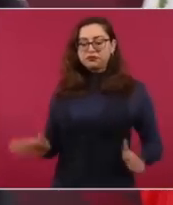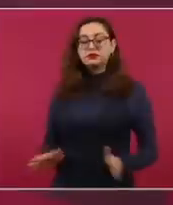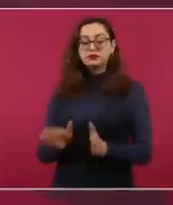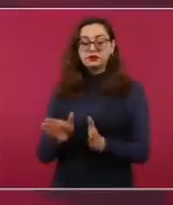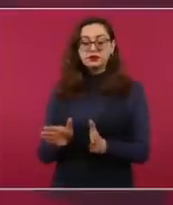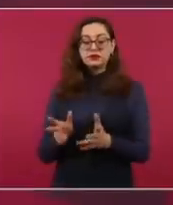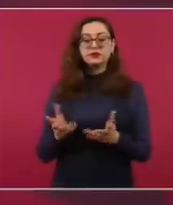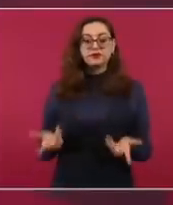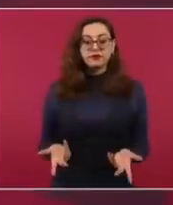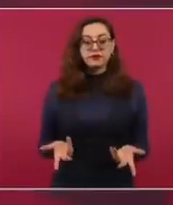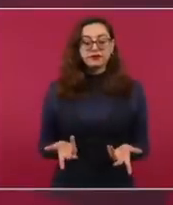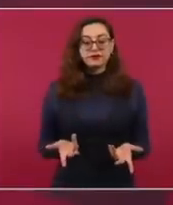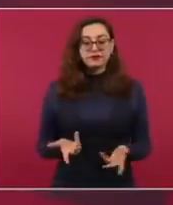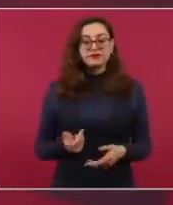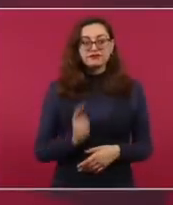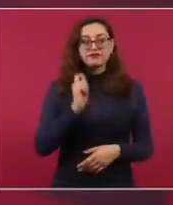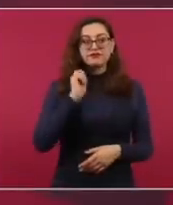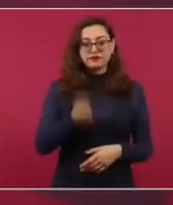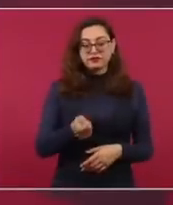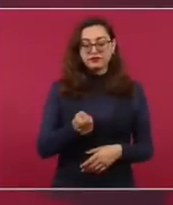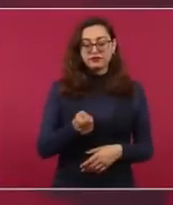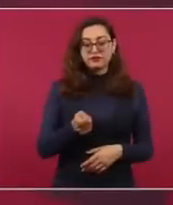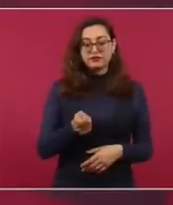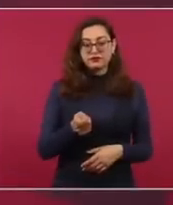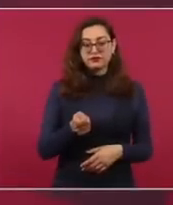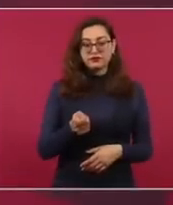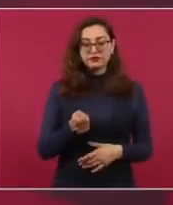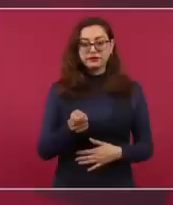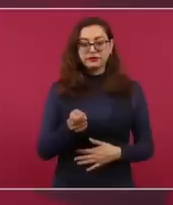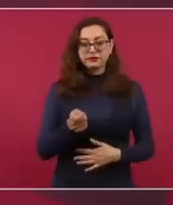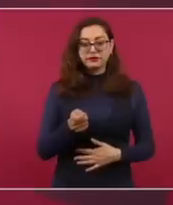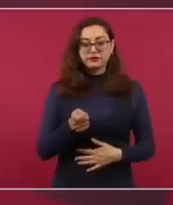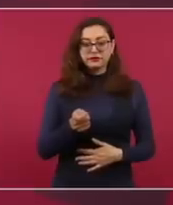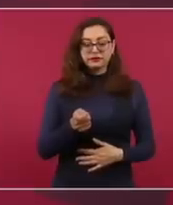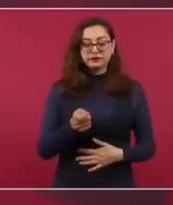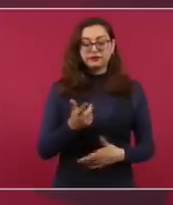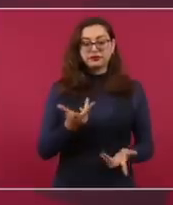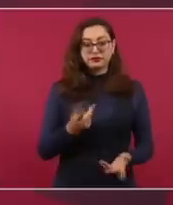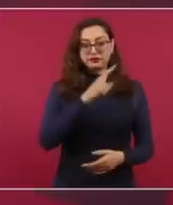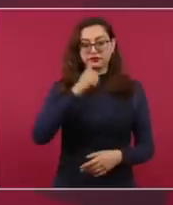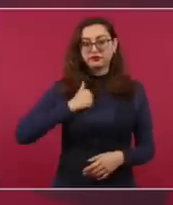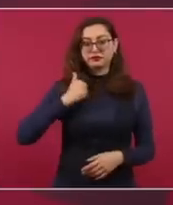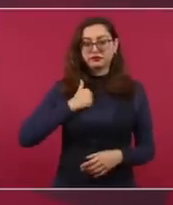ahora mayor la inversión extranjera de Canadá que antes.